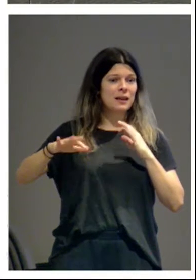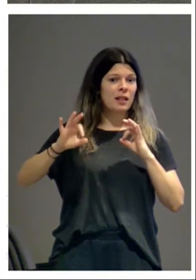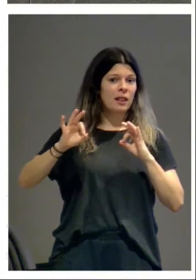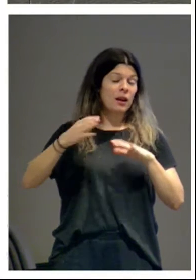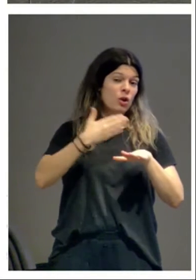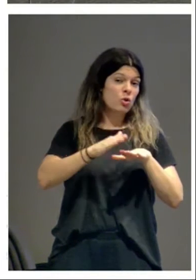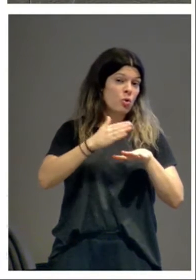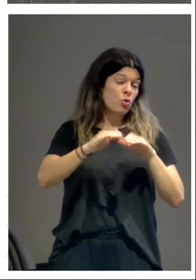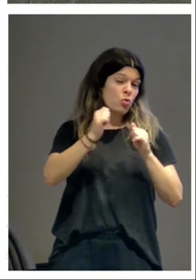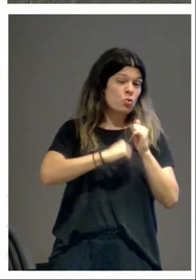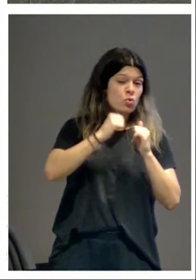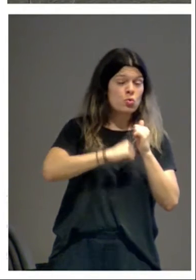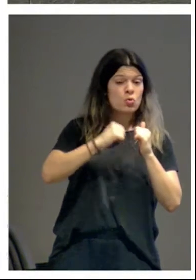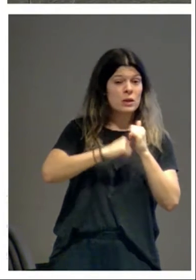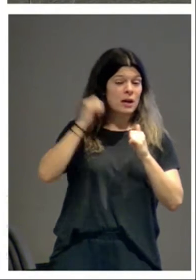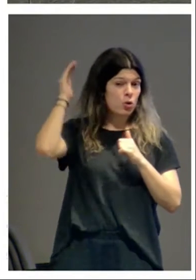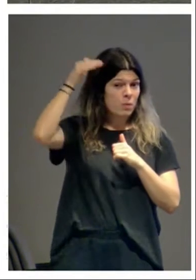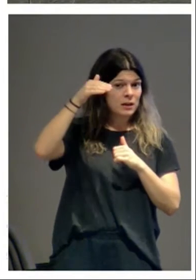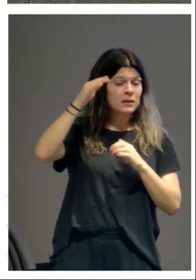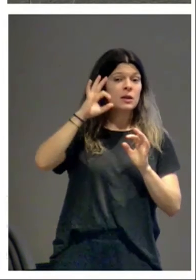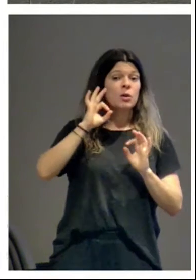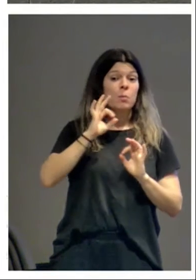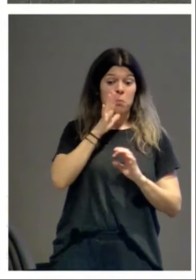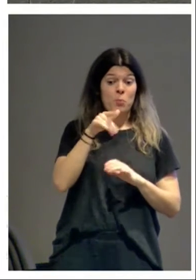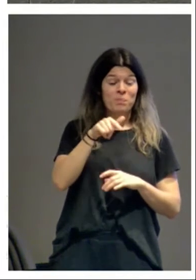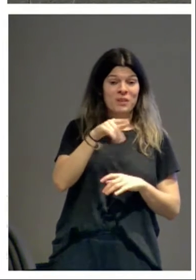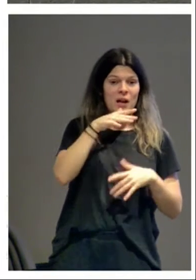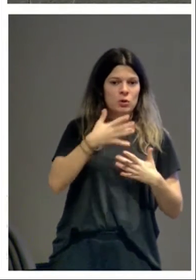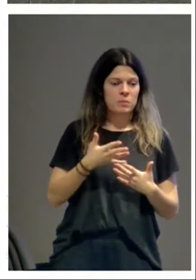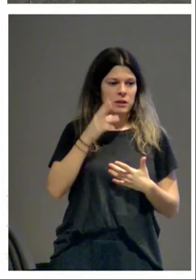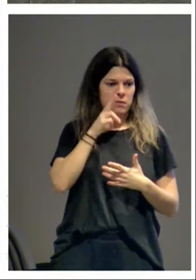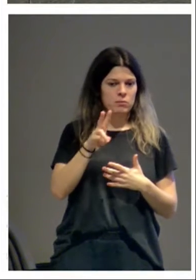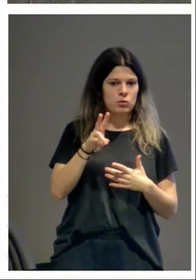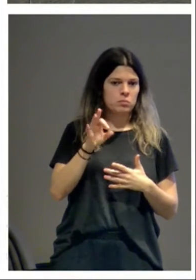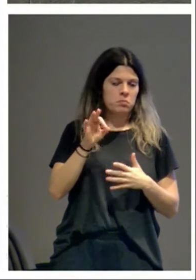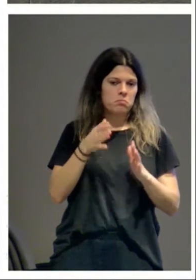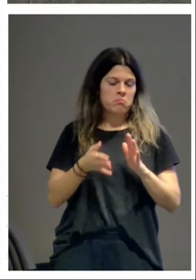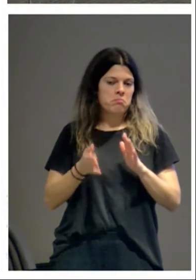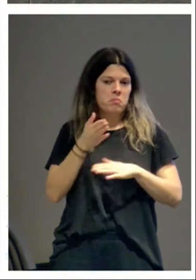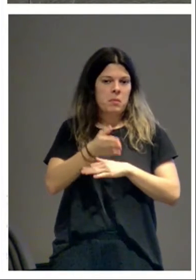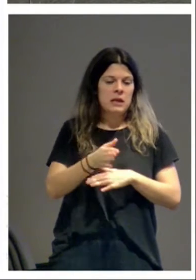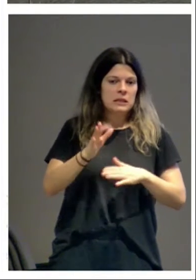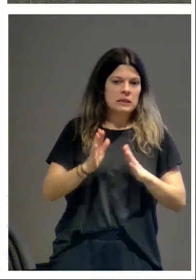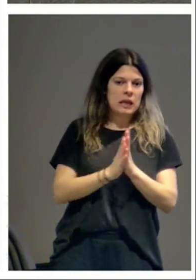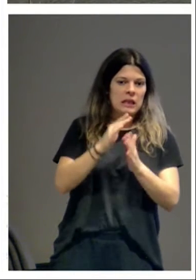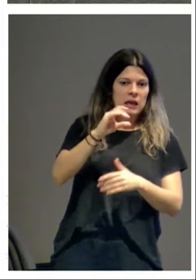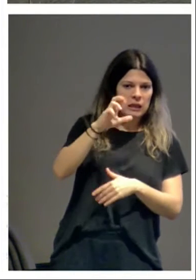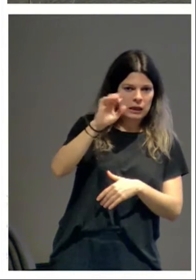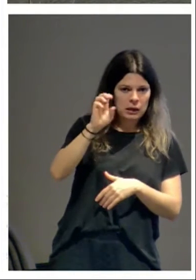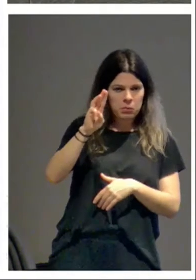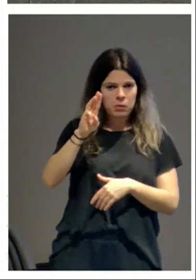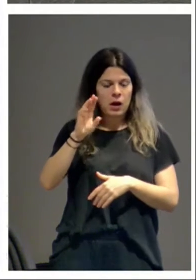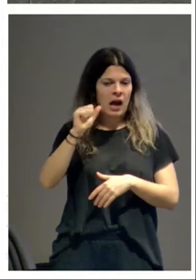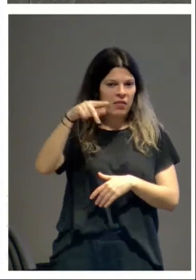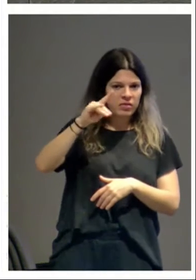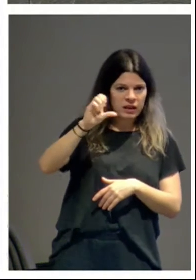romanas. Porque las ruinas romanas, hoy las vemos, vayan ustedes a Santa Cruz o a Santa Cara o a donde quieran, o a